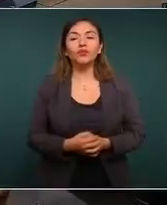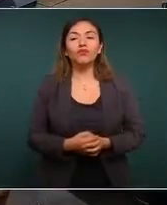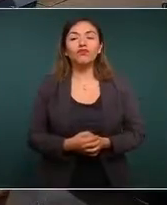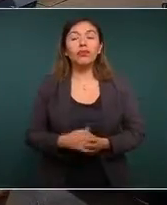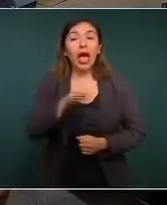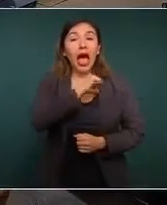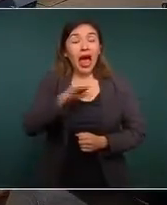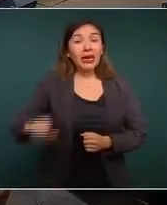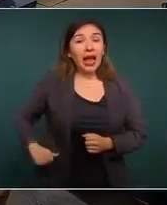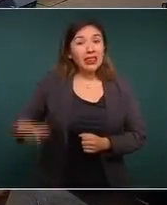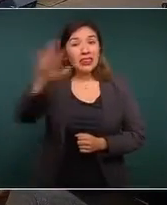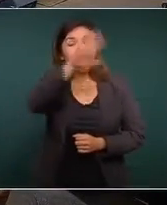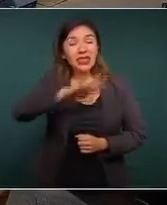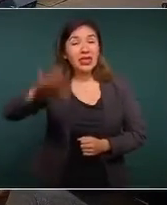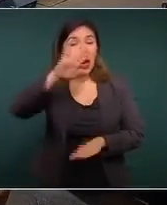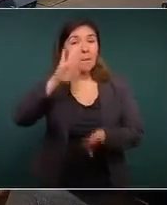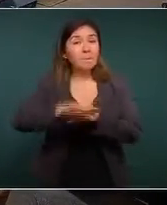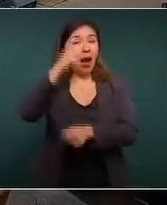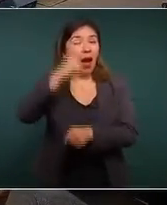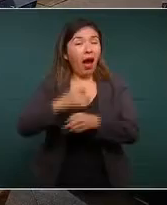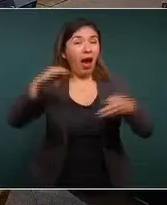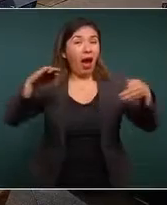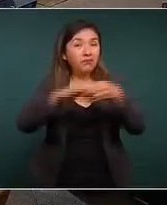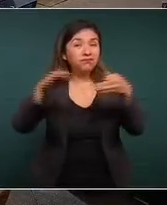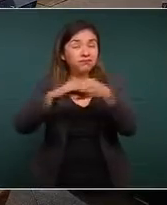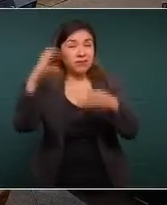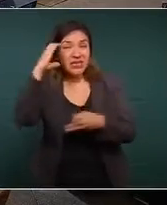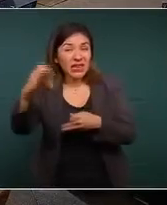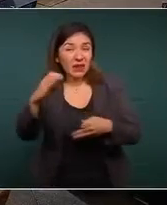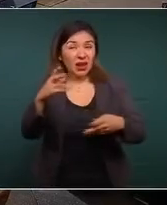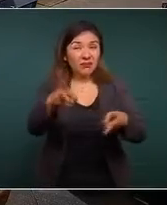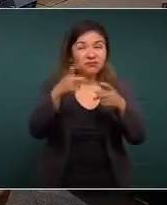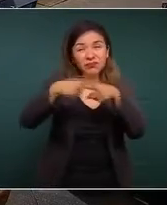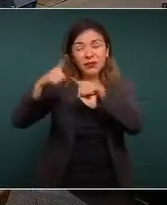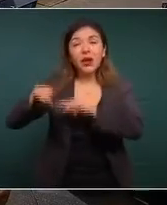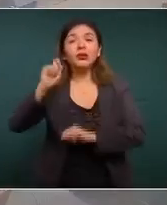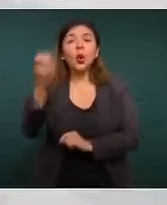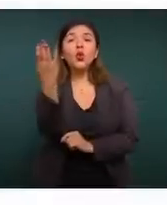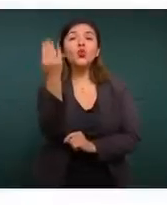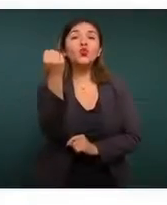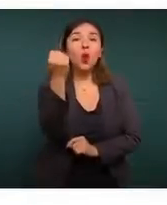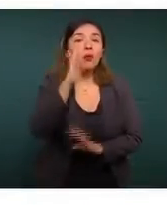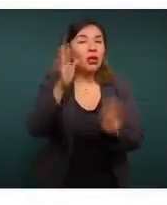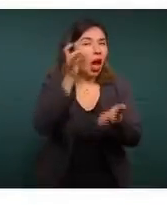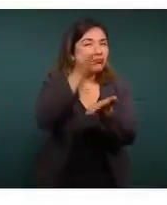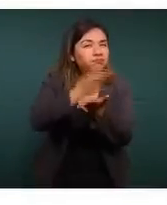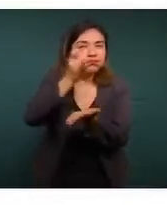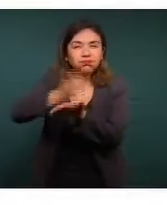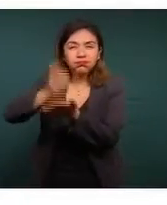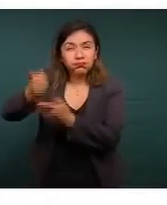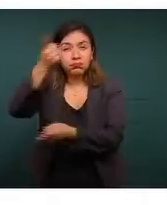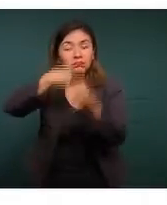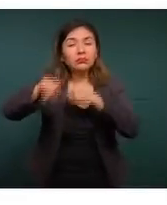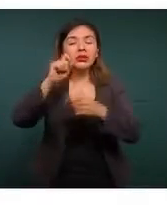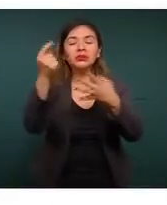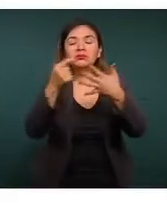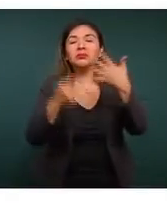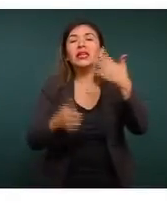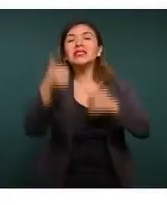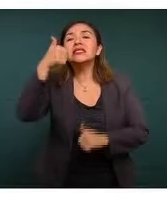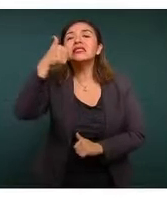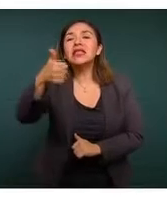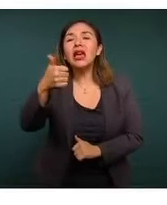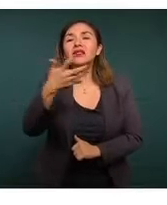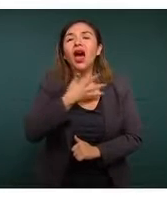Las alcaldías con mayor incidencia delictiva, son nueve las que se han identificado. Dentro de estas nueve están las